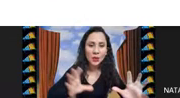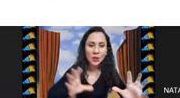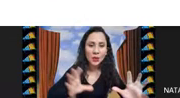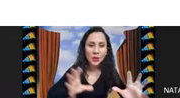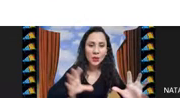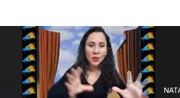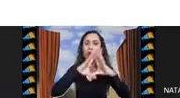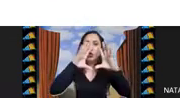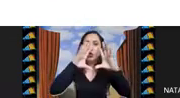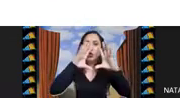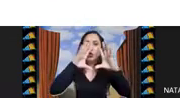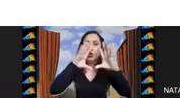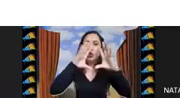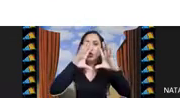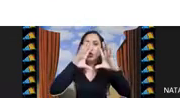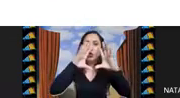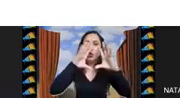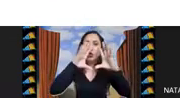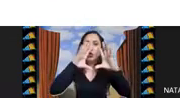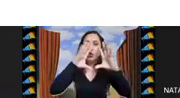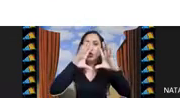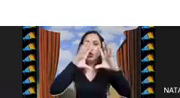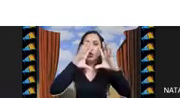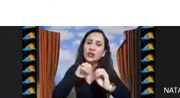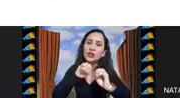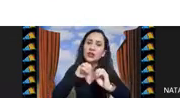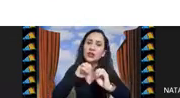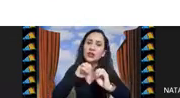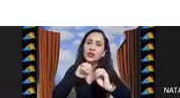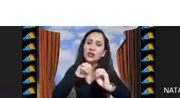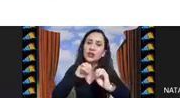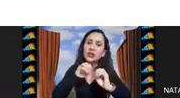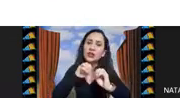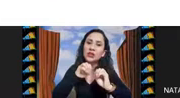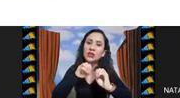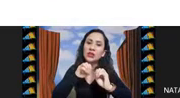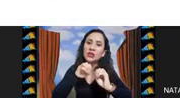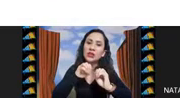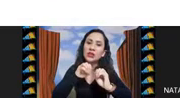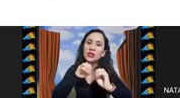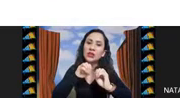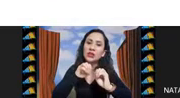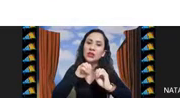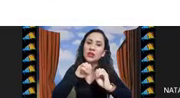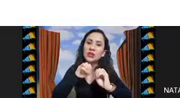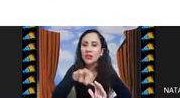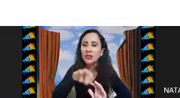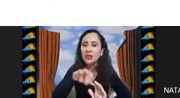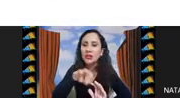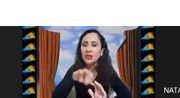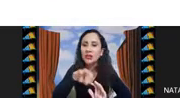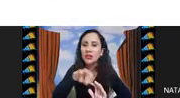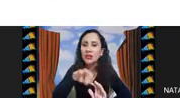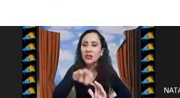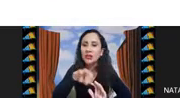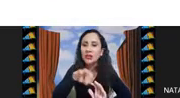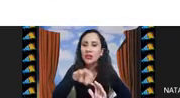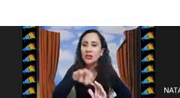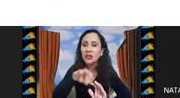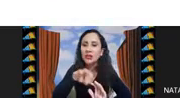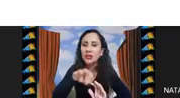contenedores yo voy a tener un conjunto de elementos y luego estos elementos los quiero dividir o los quiero particionar